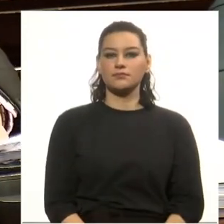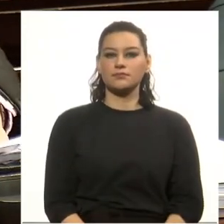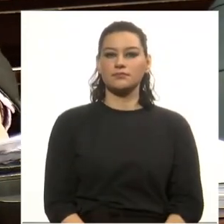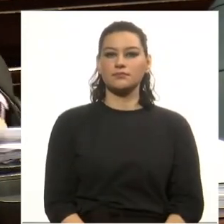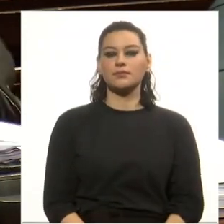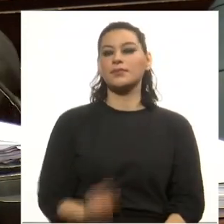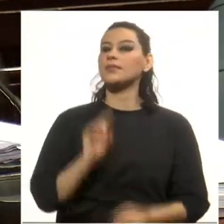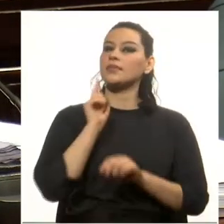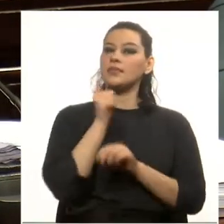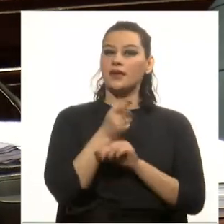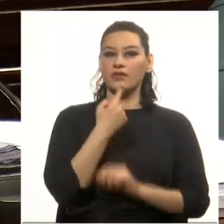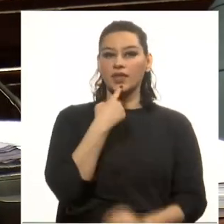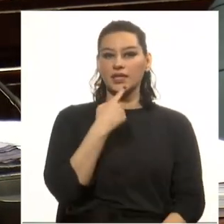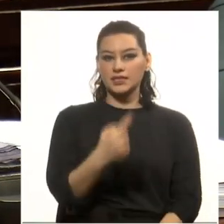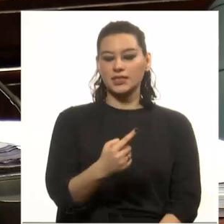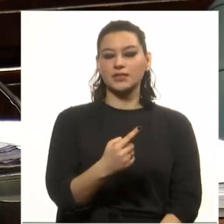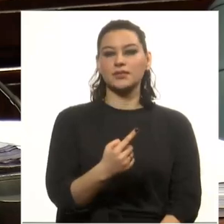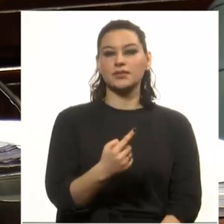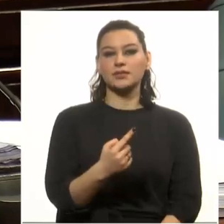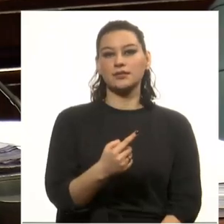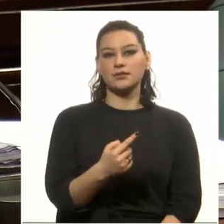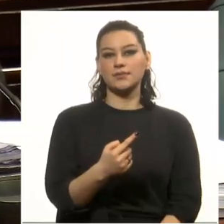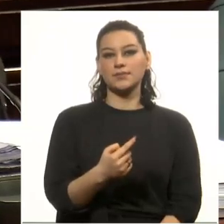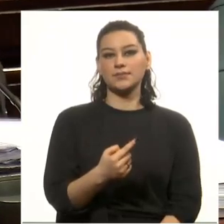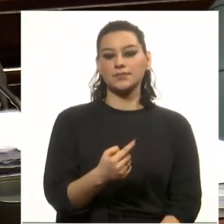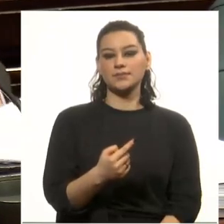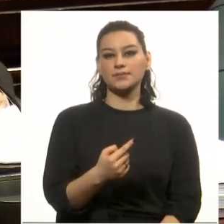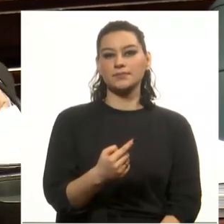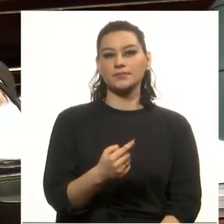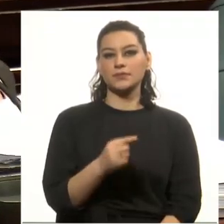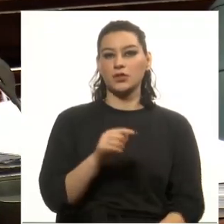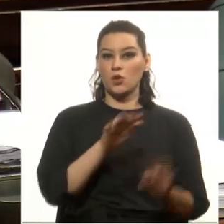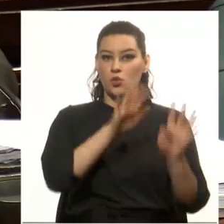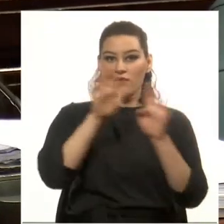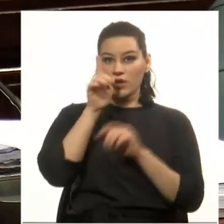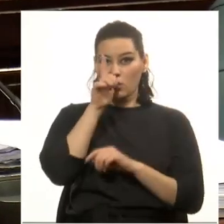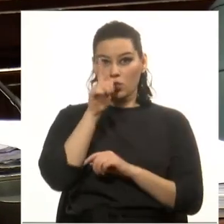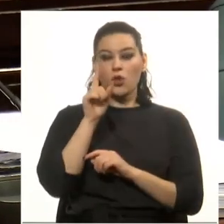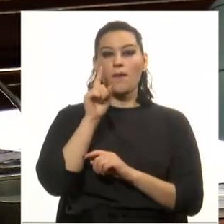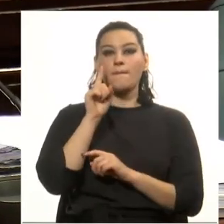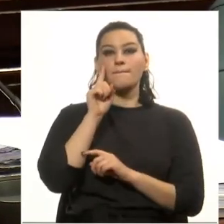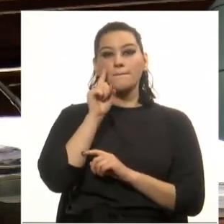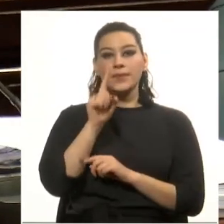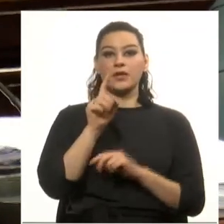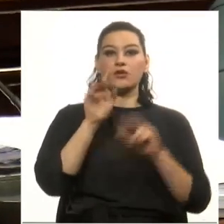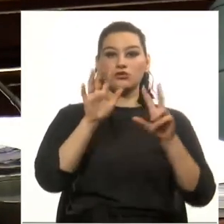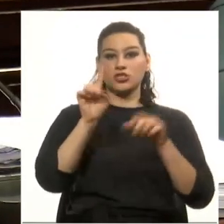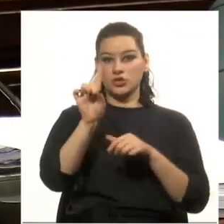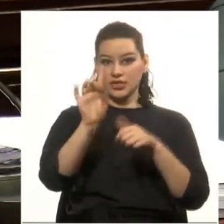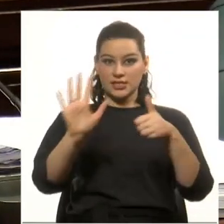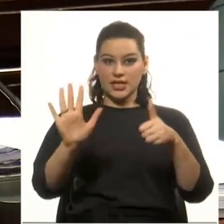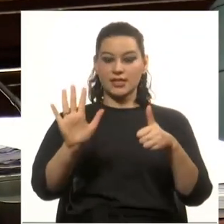Tengo que decir que el 9 de julio de 1816,